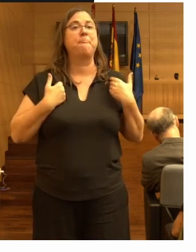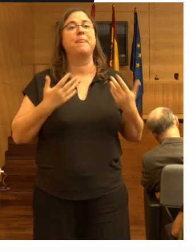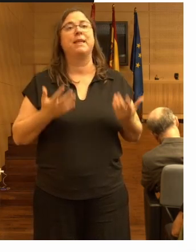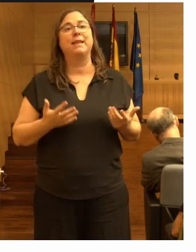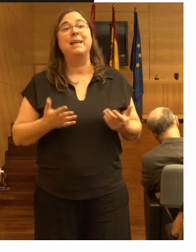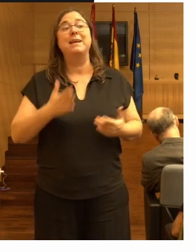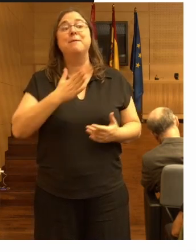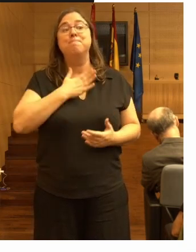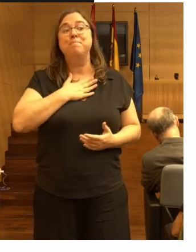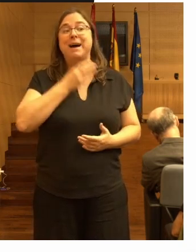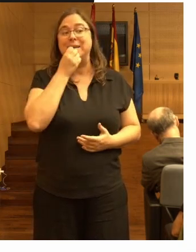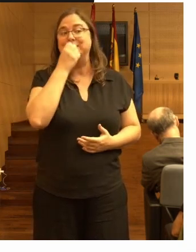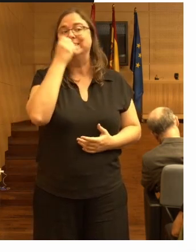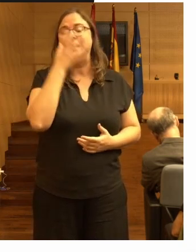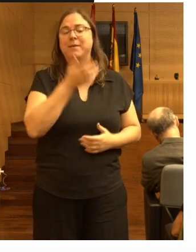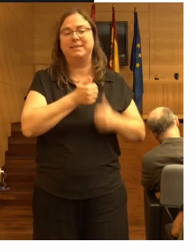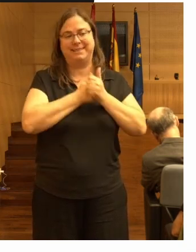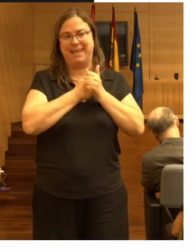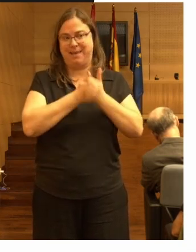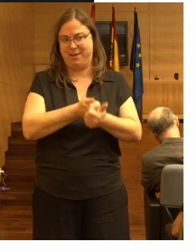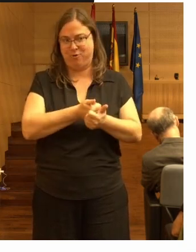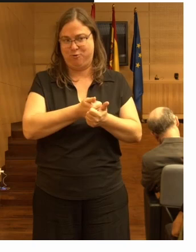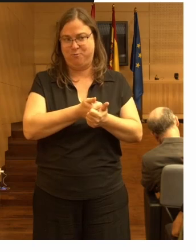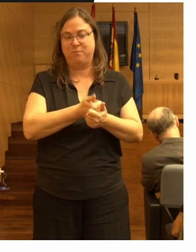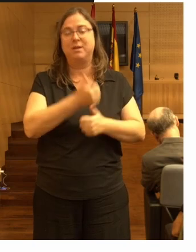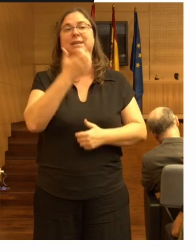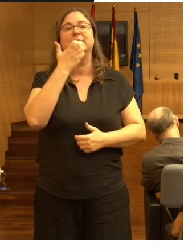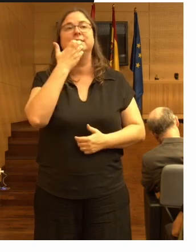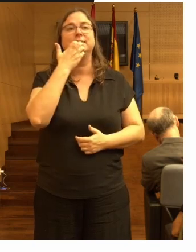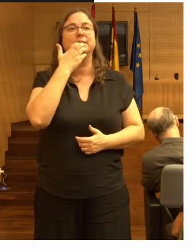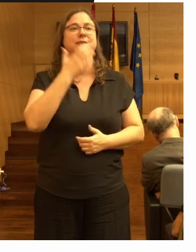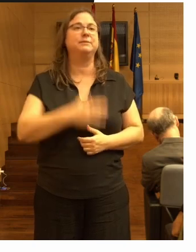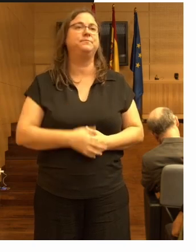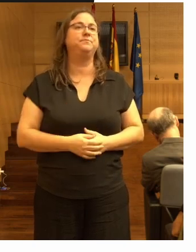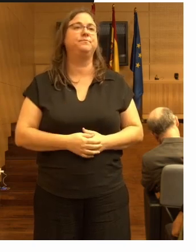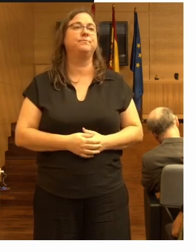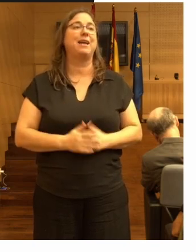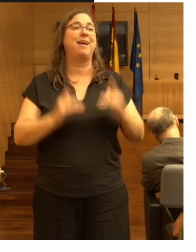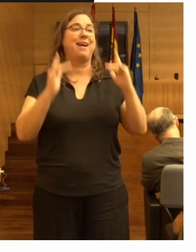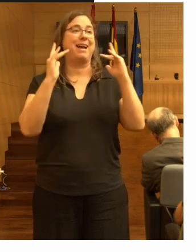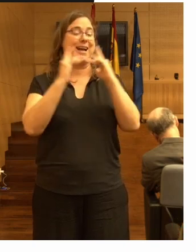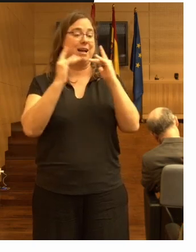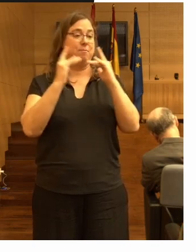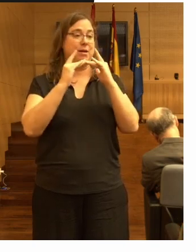para mí es bueno hacer un seguimiento si hay si hay 100 camas